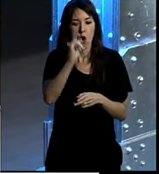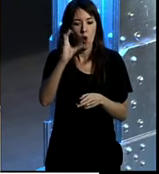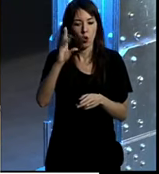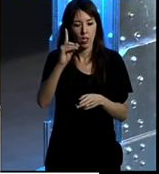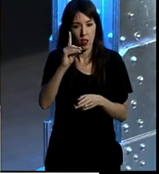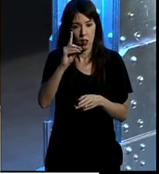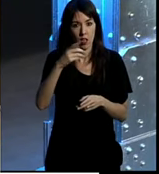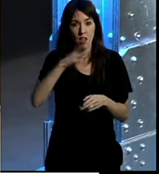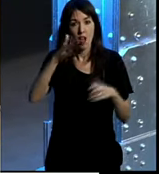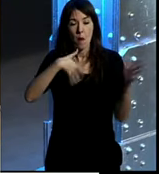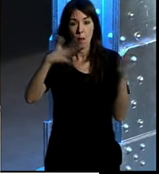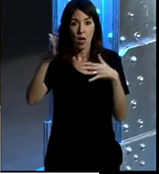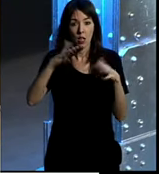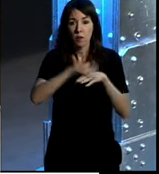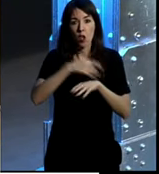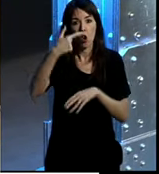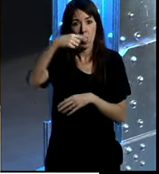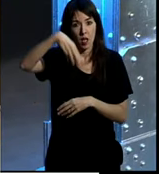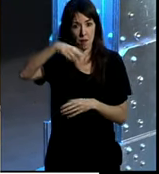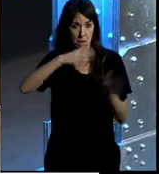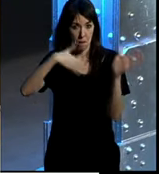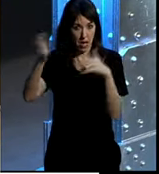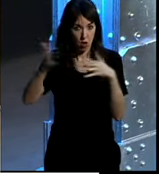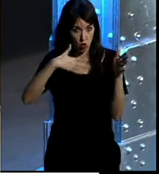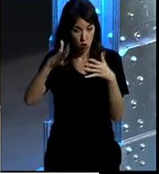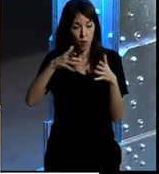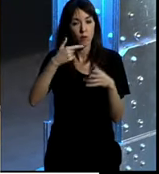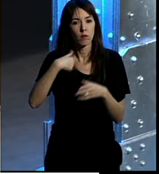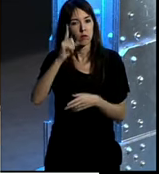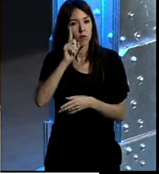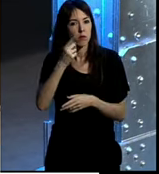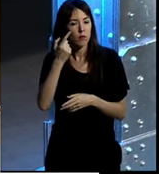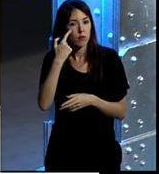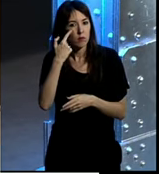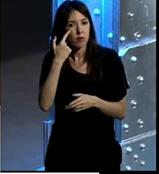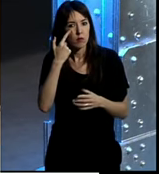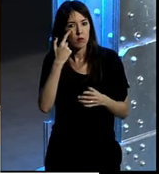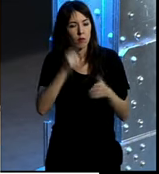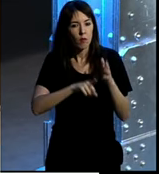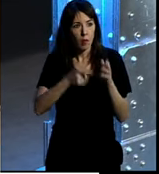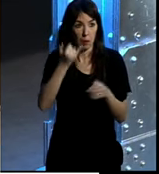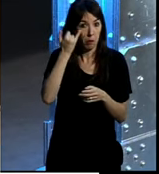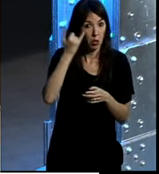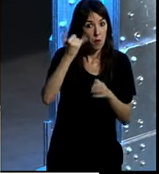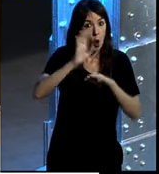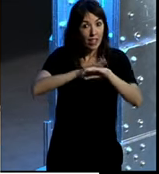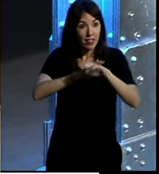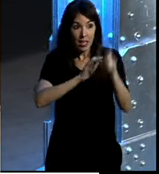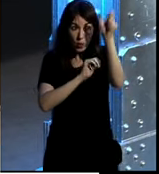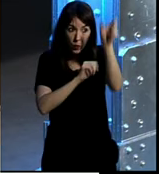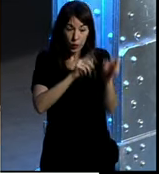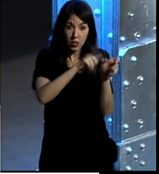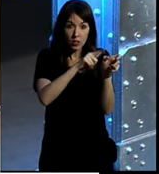marzo. Perdón, son del EGM, del mes de marzo. En donde podemos ver la evolución, aunque no se ve muy bien, en el extremo izquierdo vemos